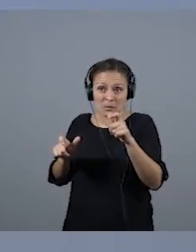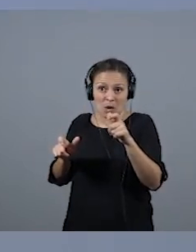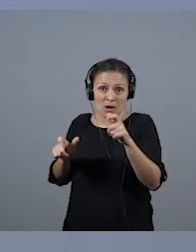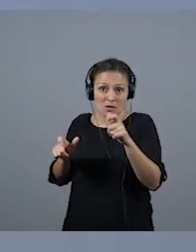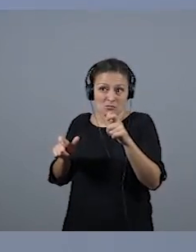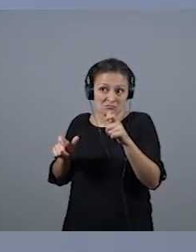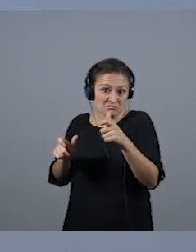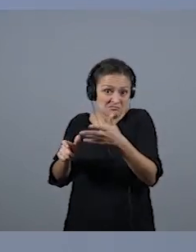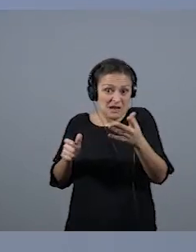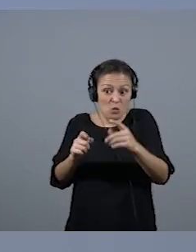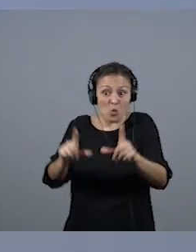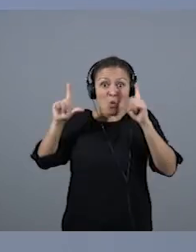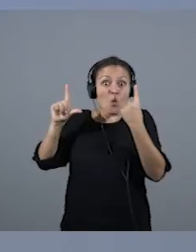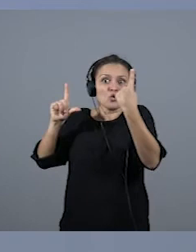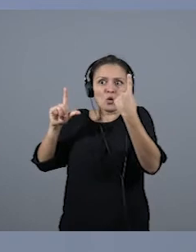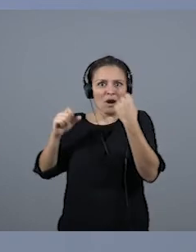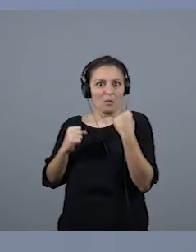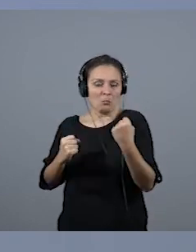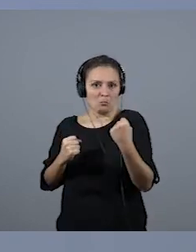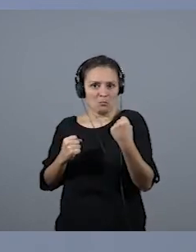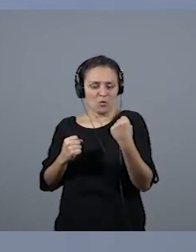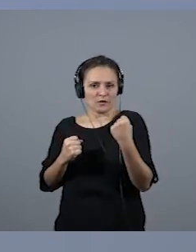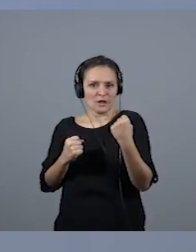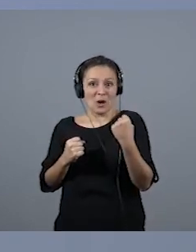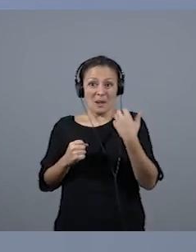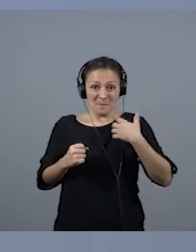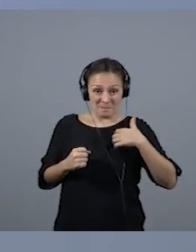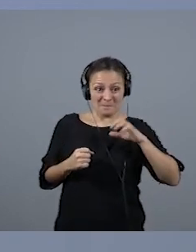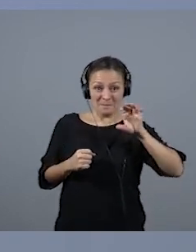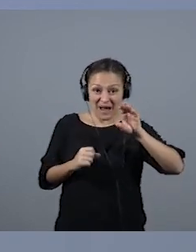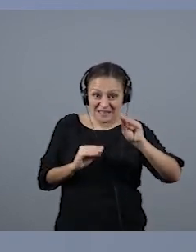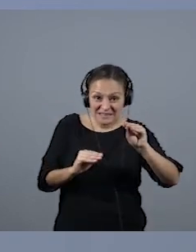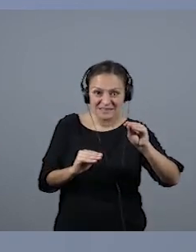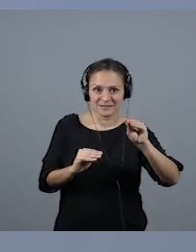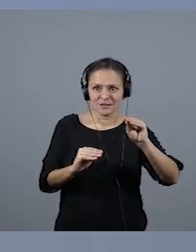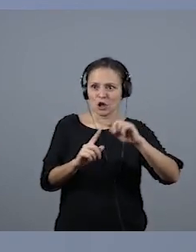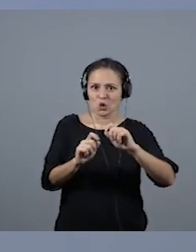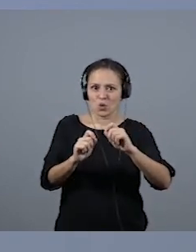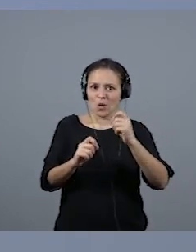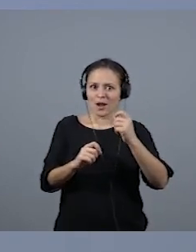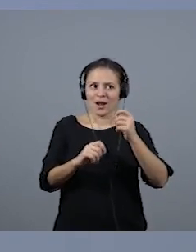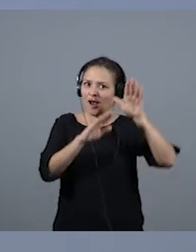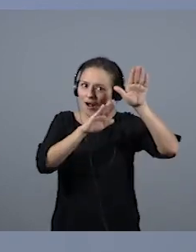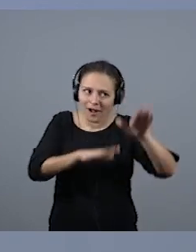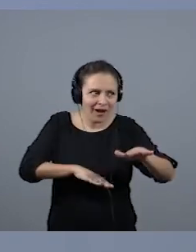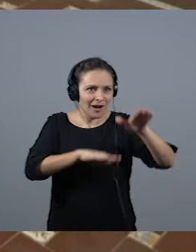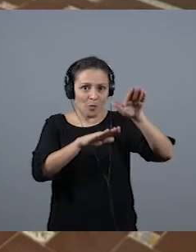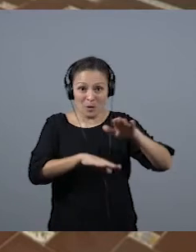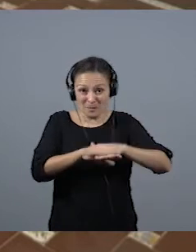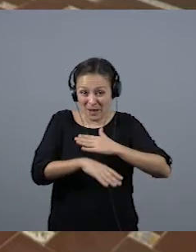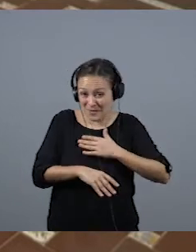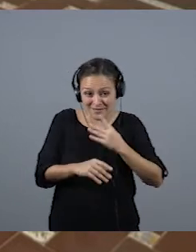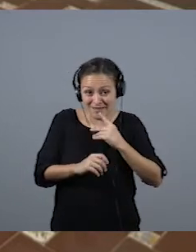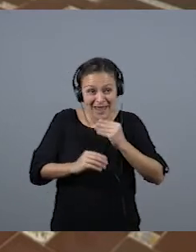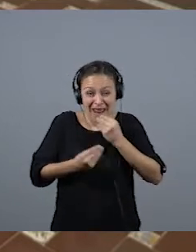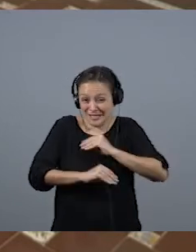Y es un país como aquel. Exactamente. Me hiciera aquel, entre comillas, halago que ha sido el mayor de mi vida porque después vinieron